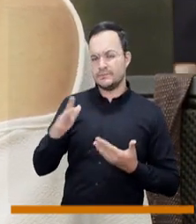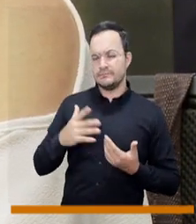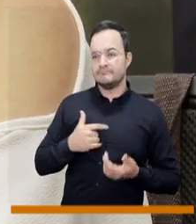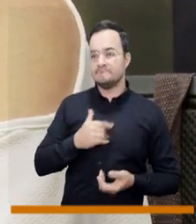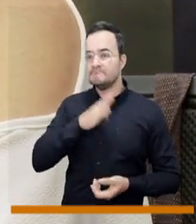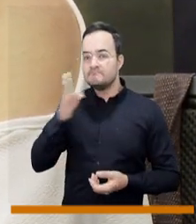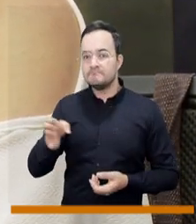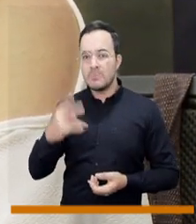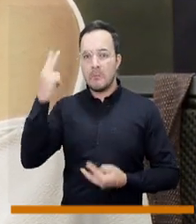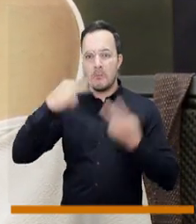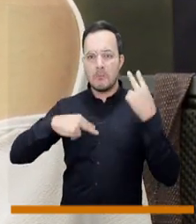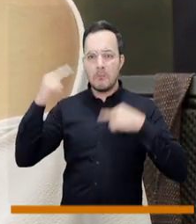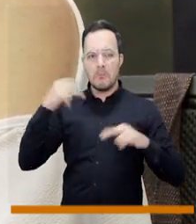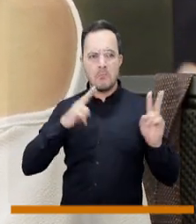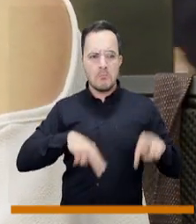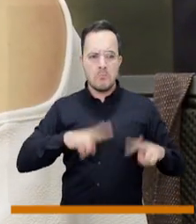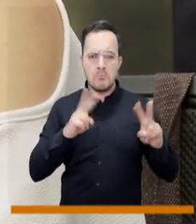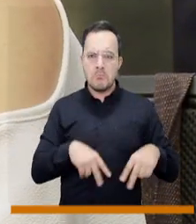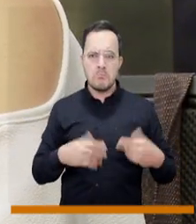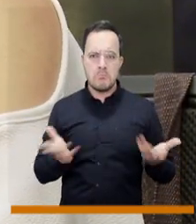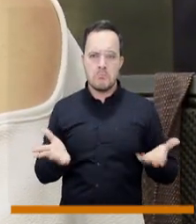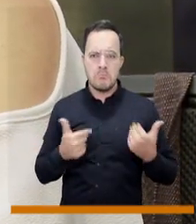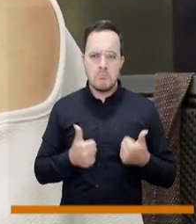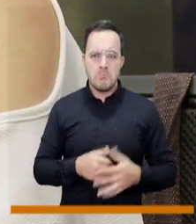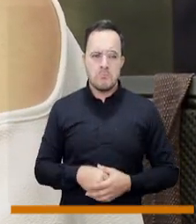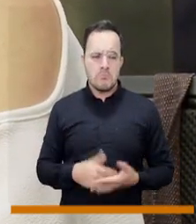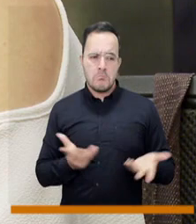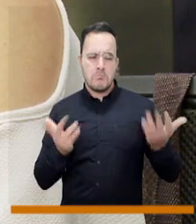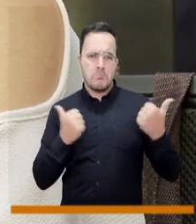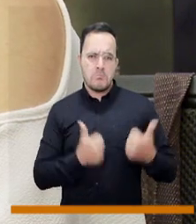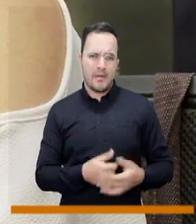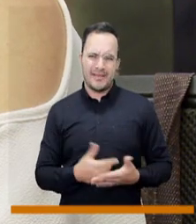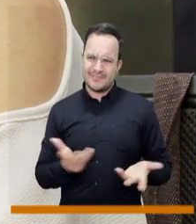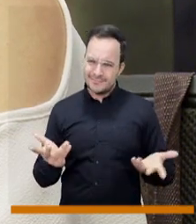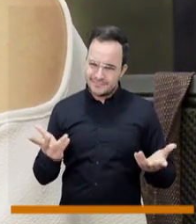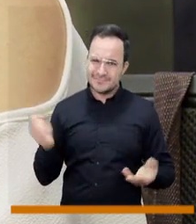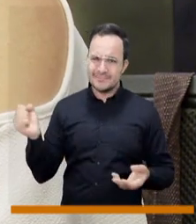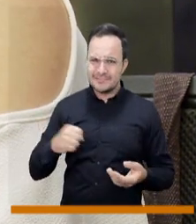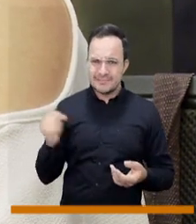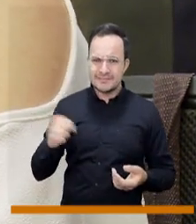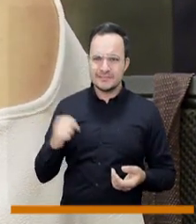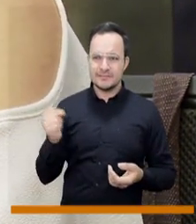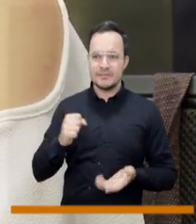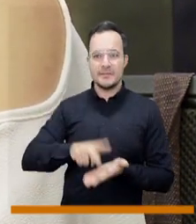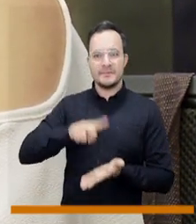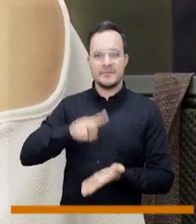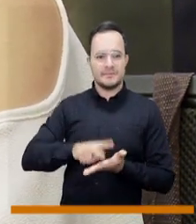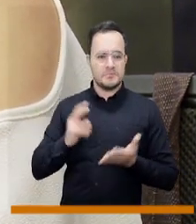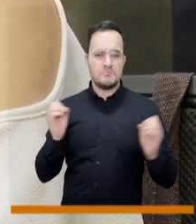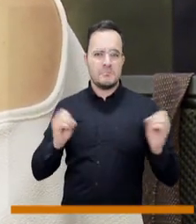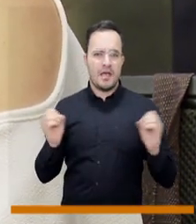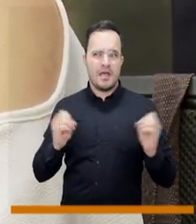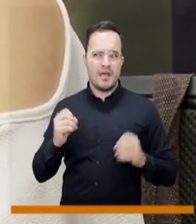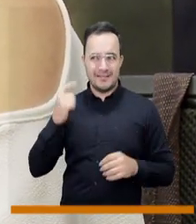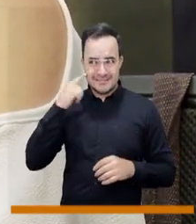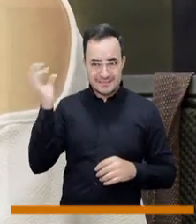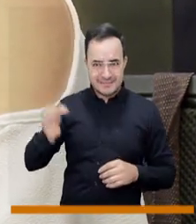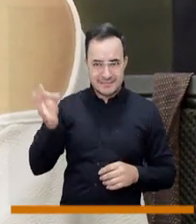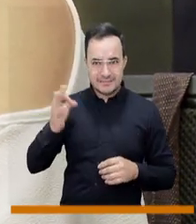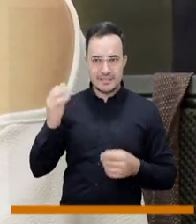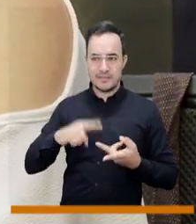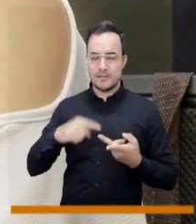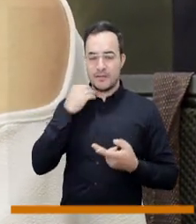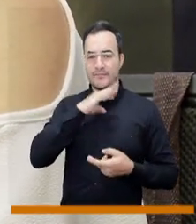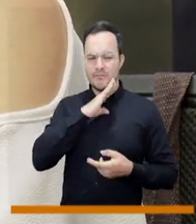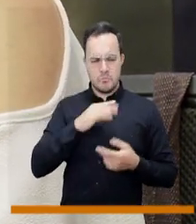a urgencias y no me vendan. Entonces obviamente piensan que no tengo epilepsia,